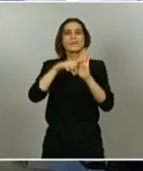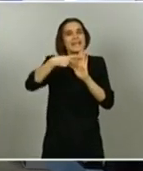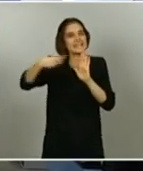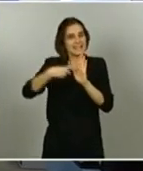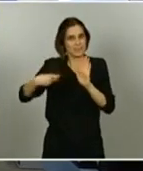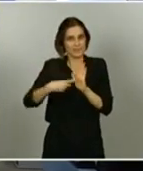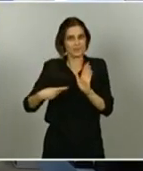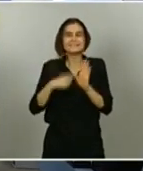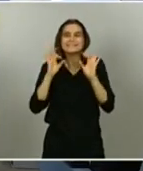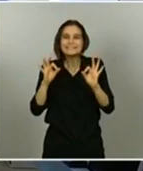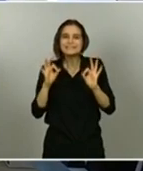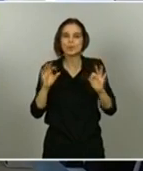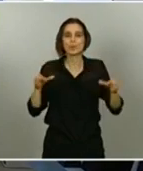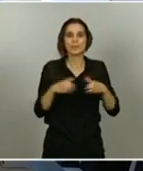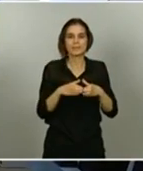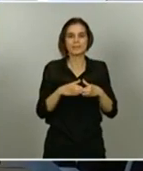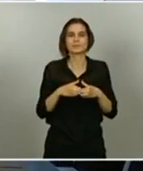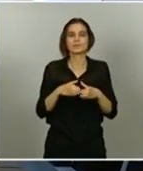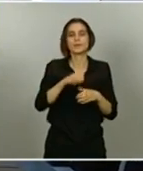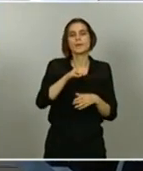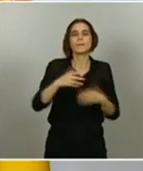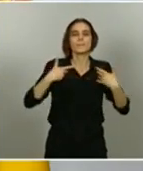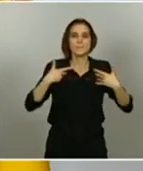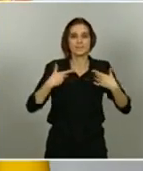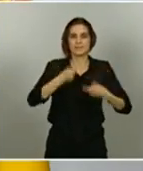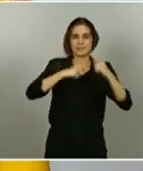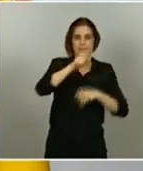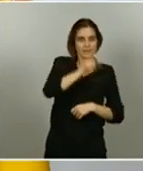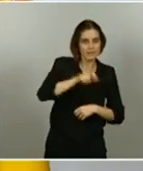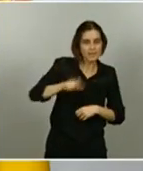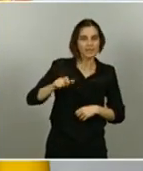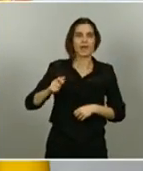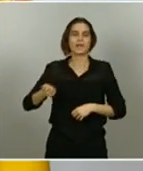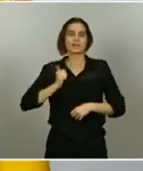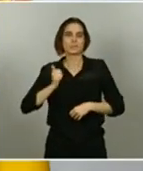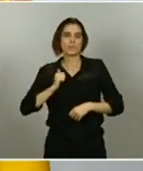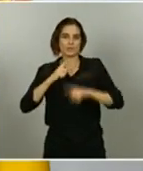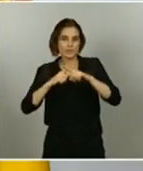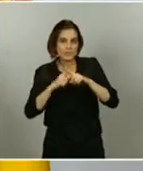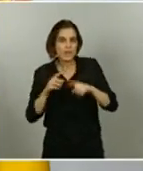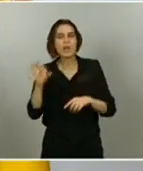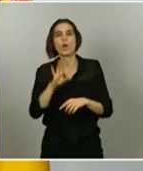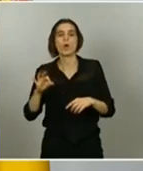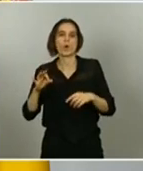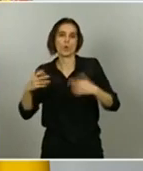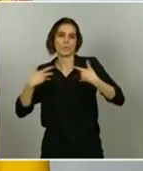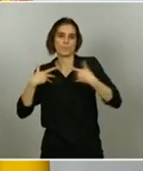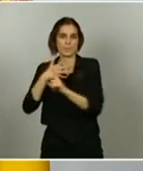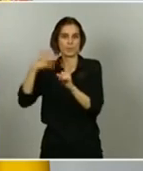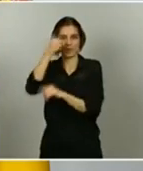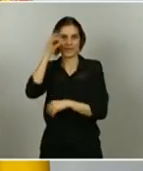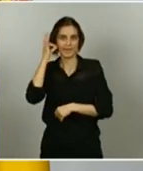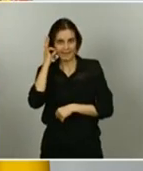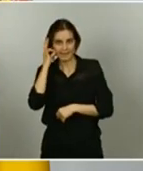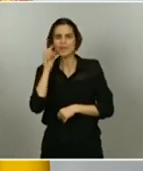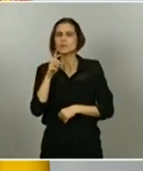las personas víctimas de trata, de explotación sexual o violencia de género. Hemos estado trabajando con el Ministerio de Igualdad, que ha hecho aportaciones